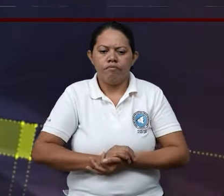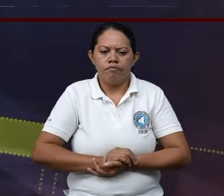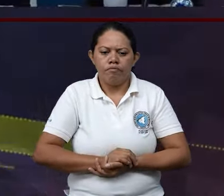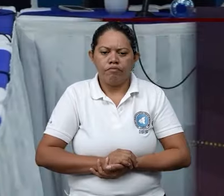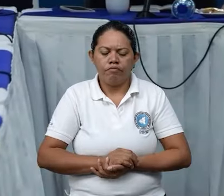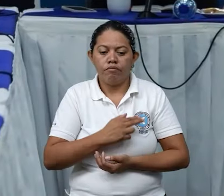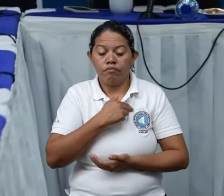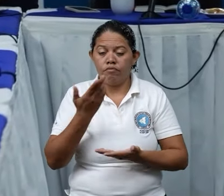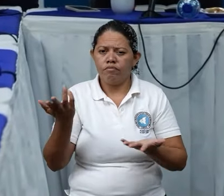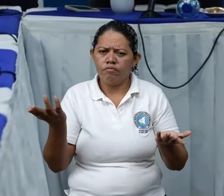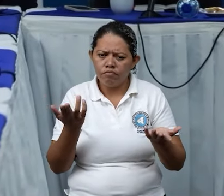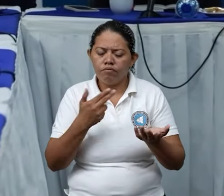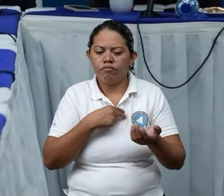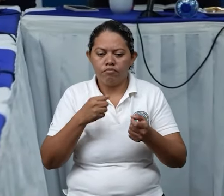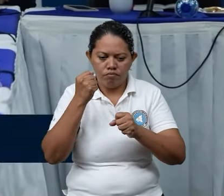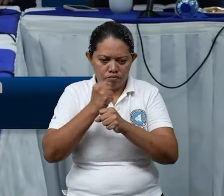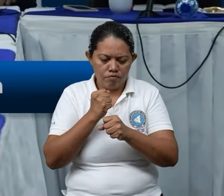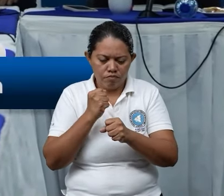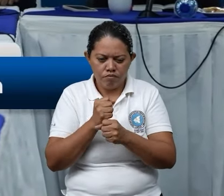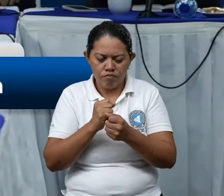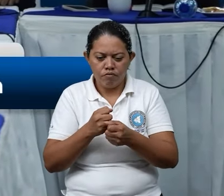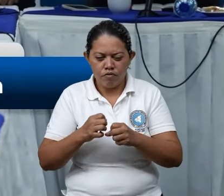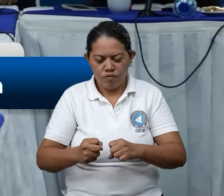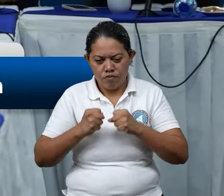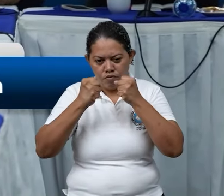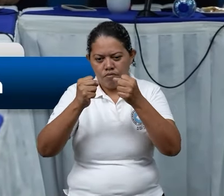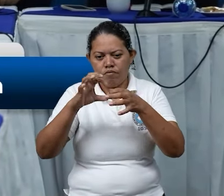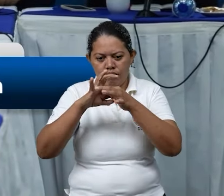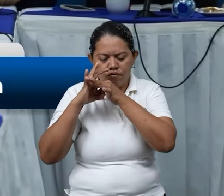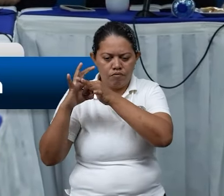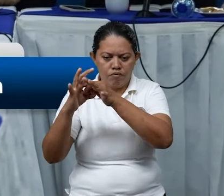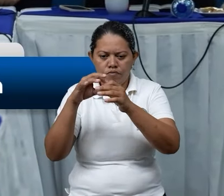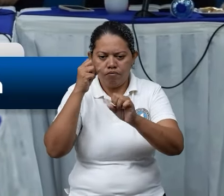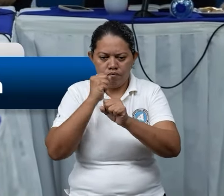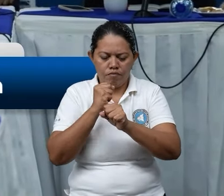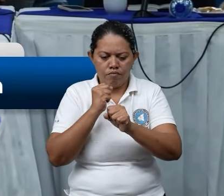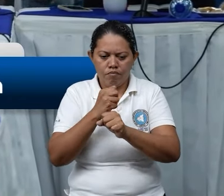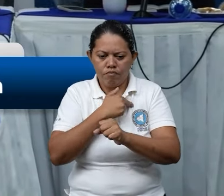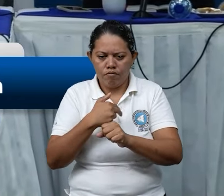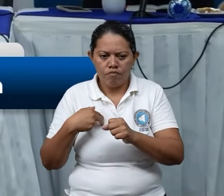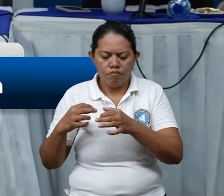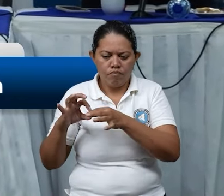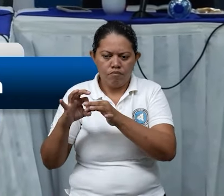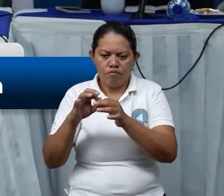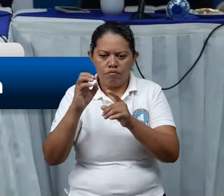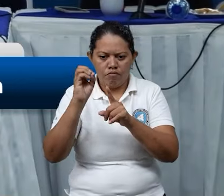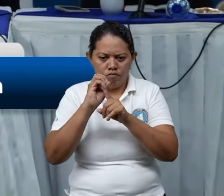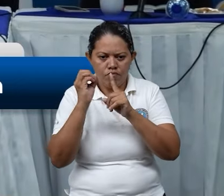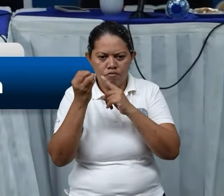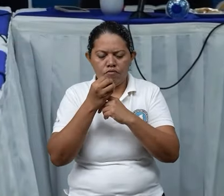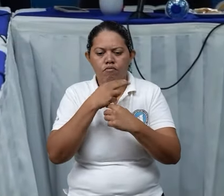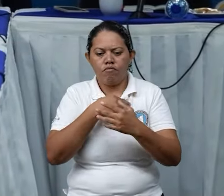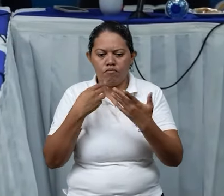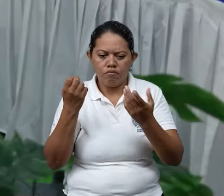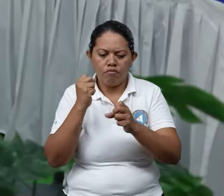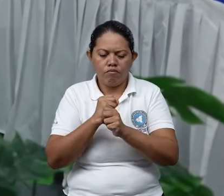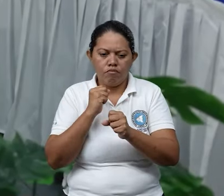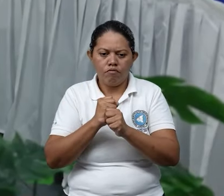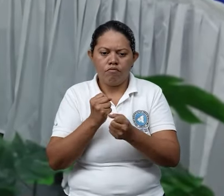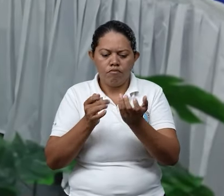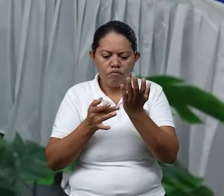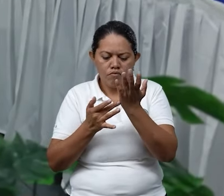En este sentido, se trabaja para reforzar el trabajo articulado entre las instituciones con herramientas